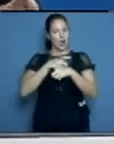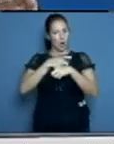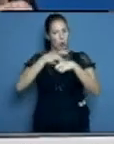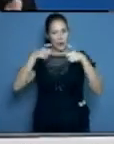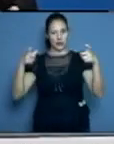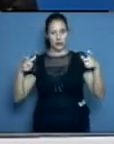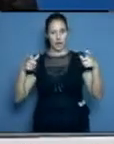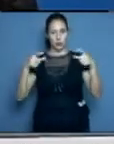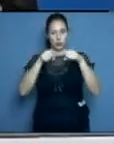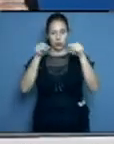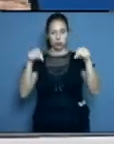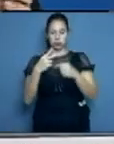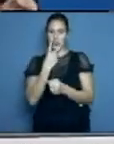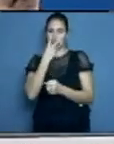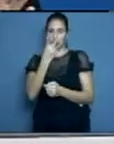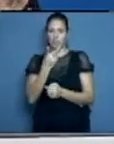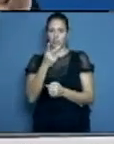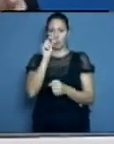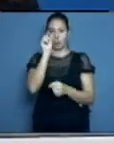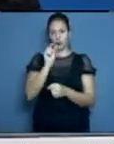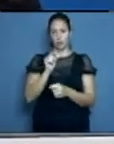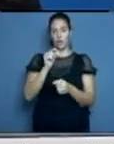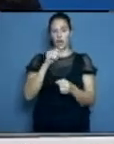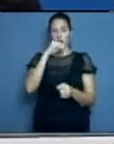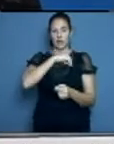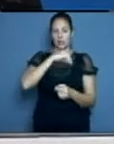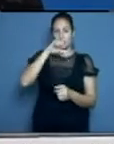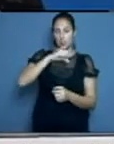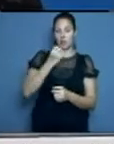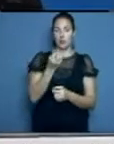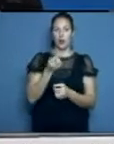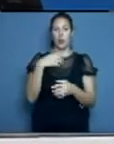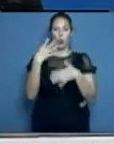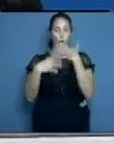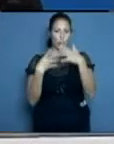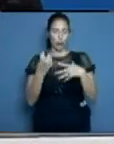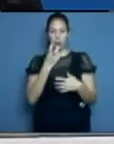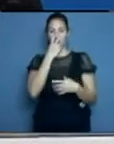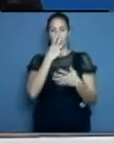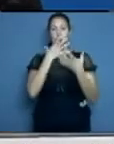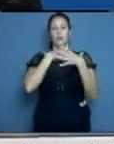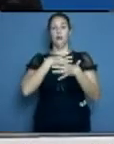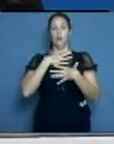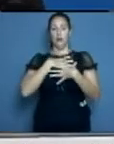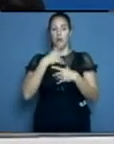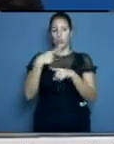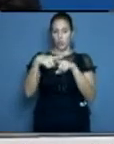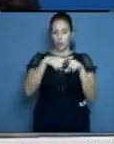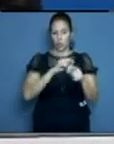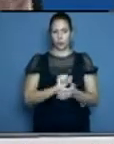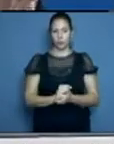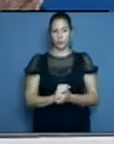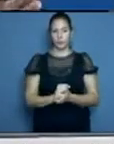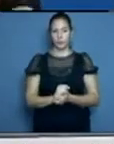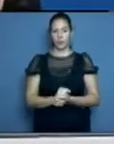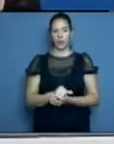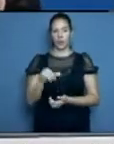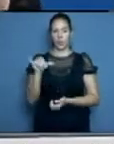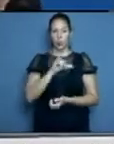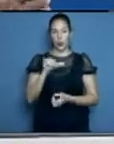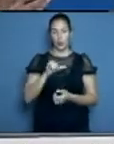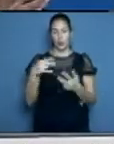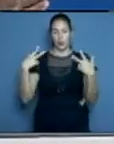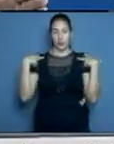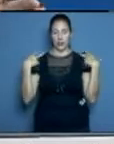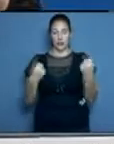insuficiente hasta el momento, pero se trabaja intensamente por parte de la dirección provincial, por parte del